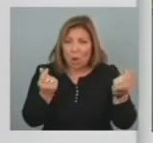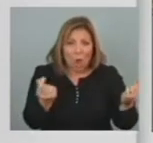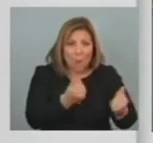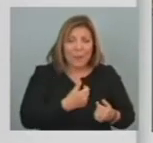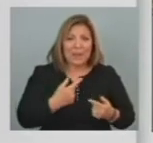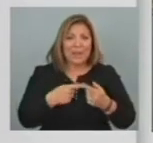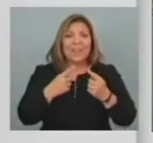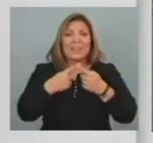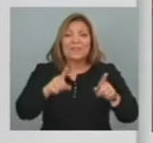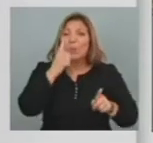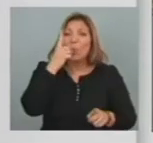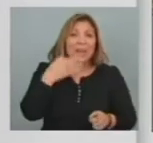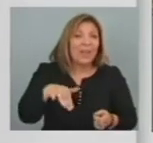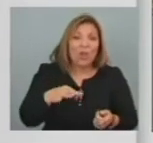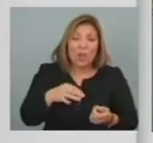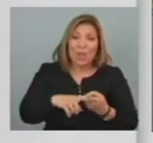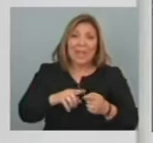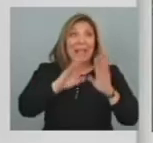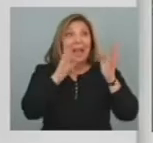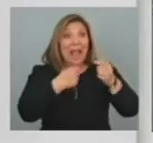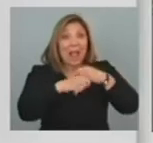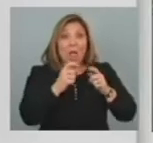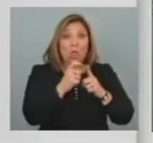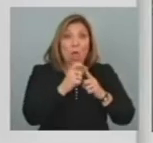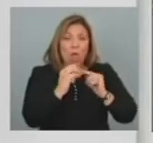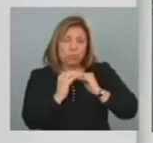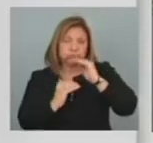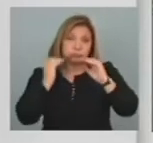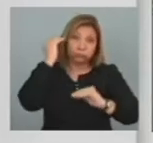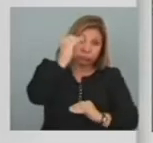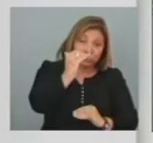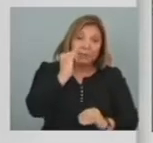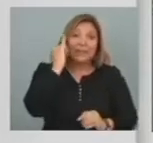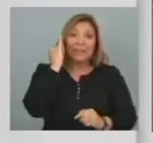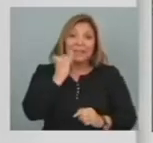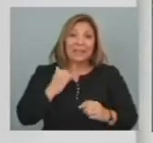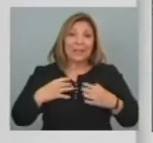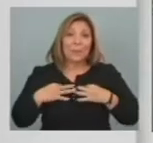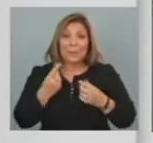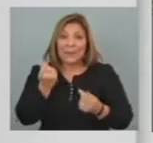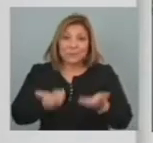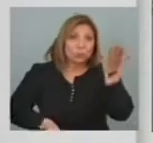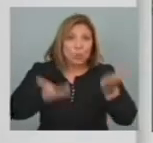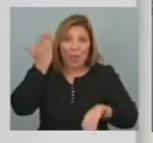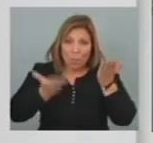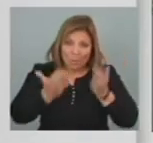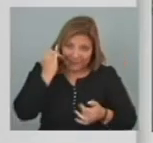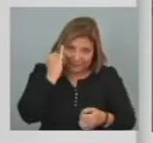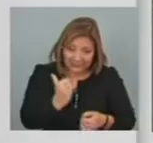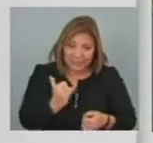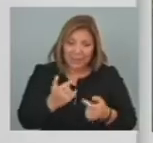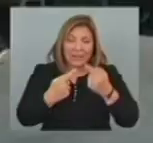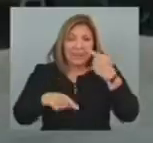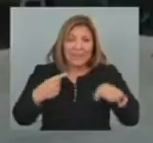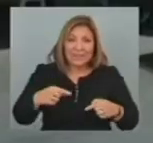diferencia Porque, por ejemplo, el precio O la tasa de cambio del dólar Ante la libra siria Que es la moneda local Ha aumentado debido a diferentes